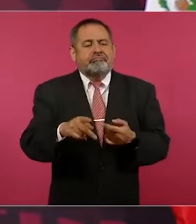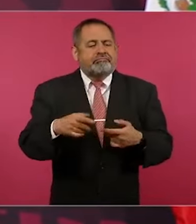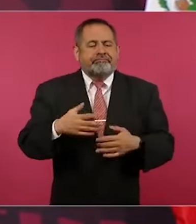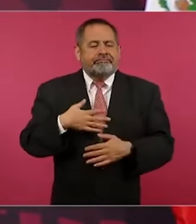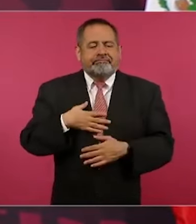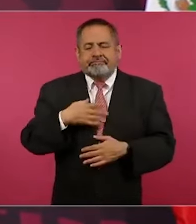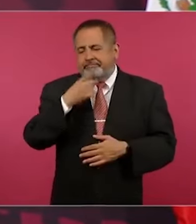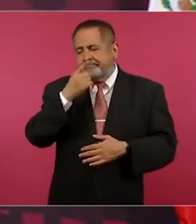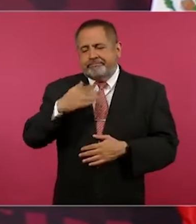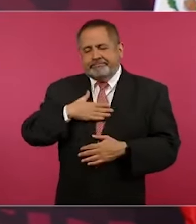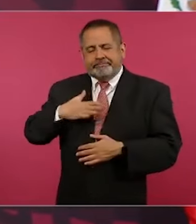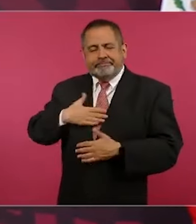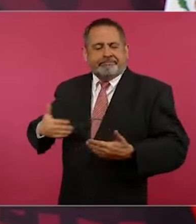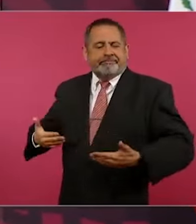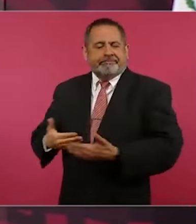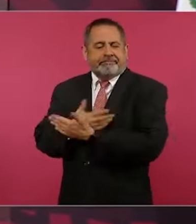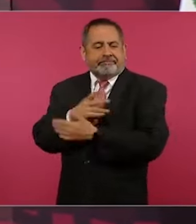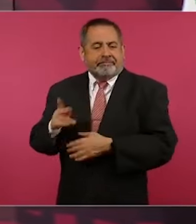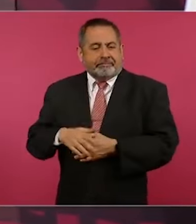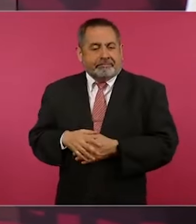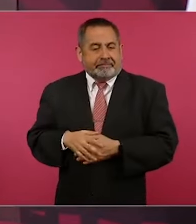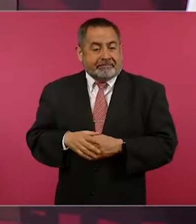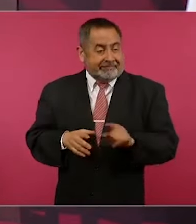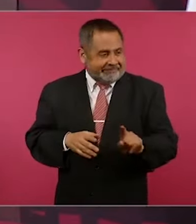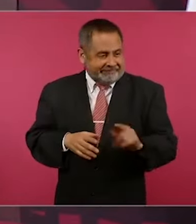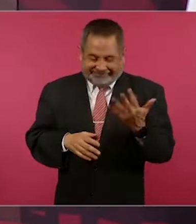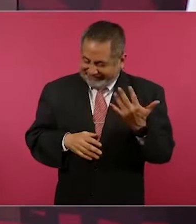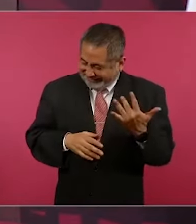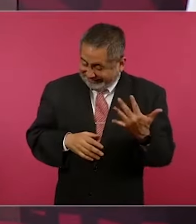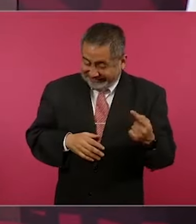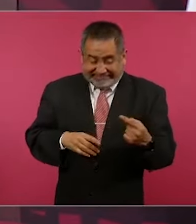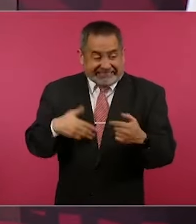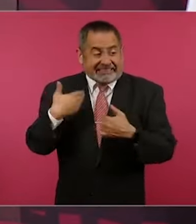en mi tierra, en mi agua, y lo mejor es lo peor que se va a poner.